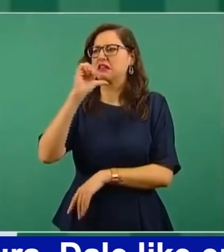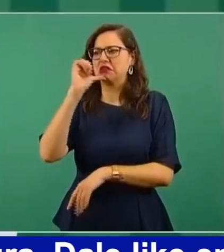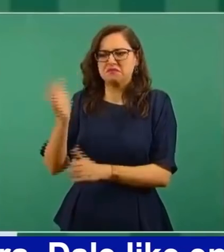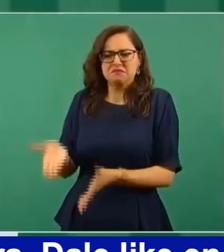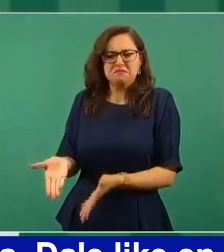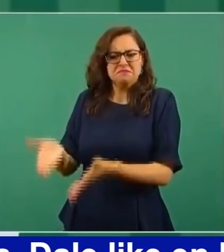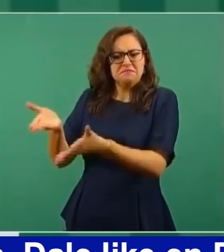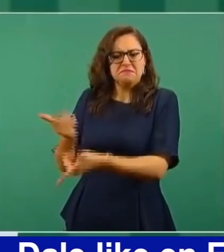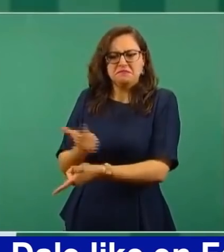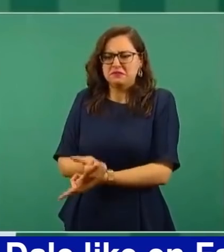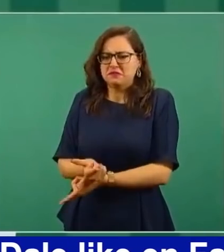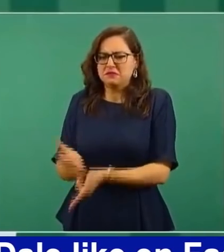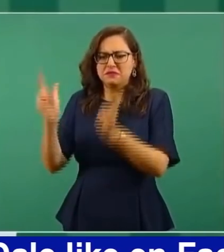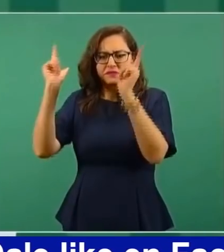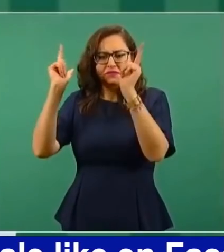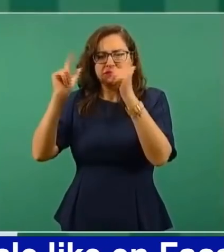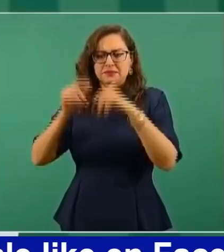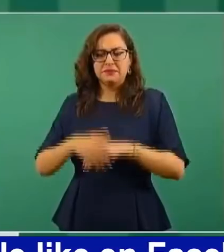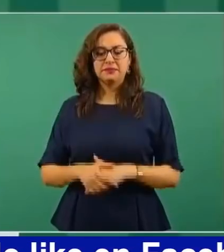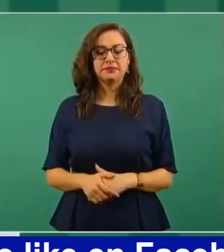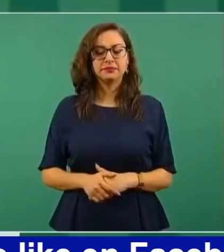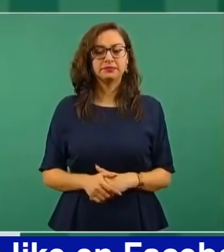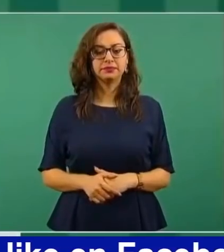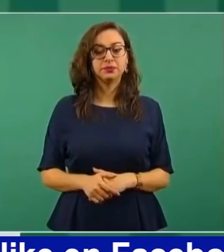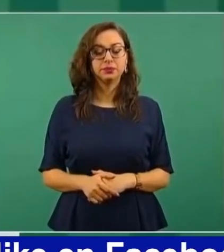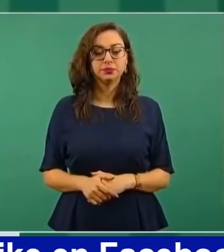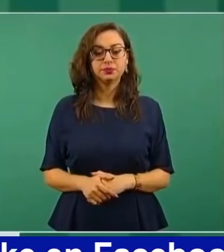Ponía yo el ejemplo de cómo